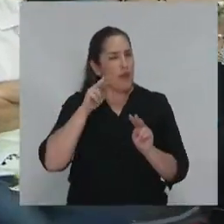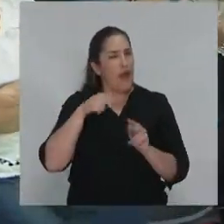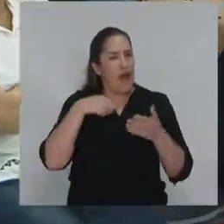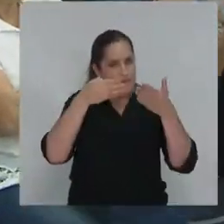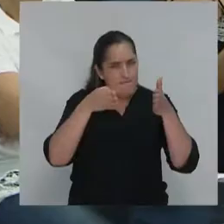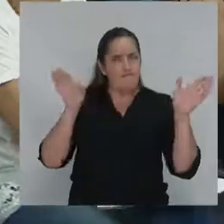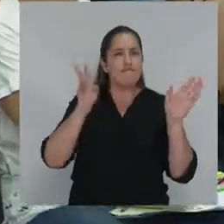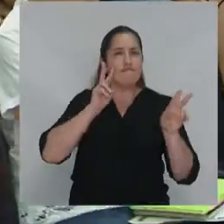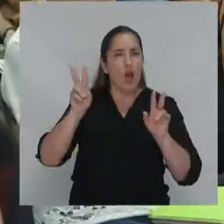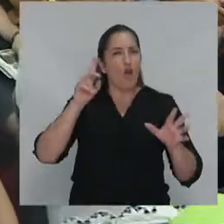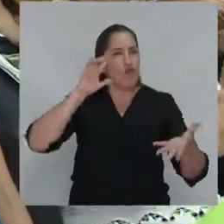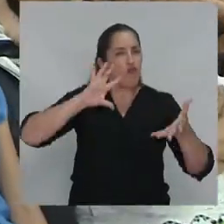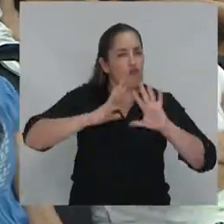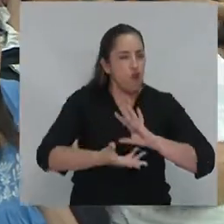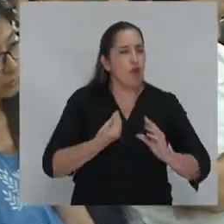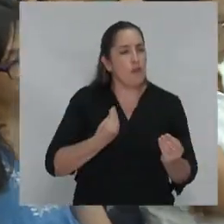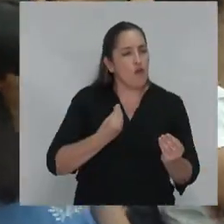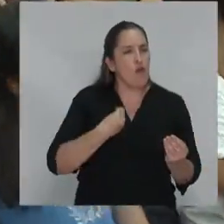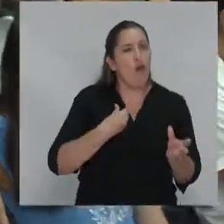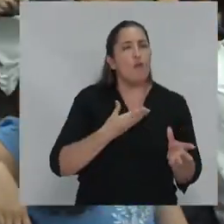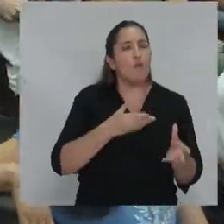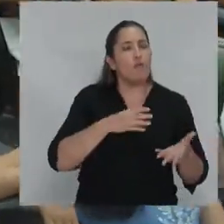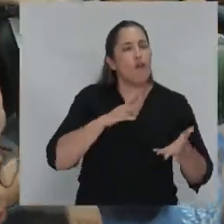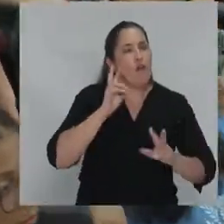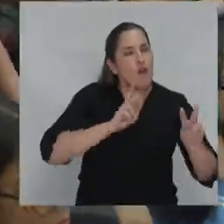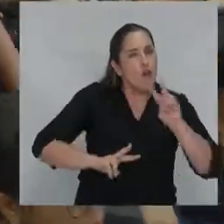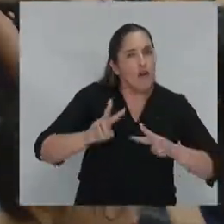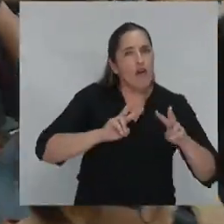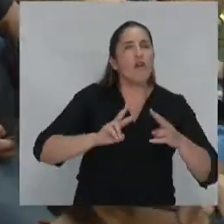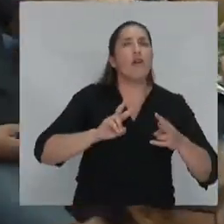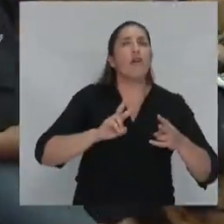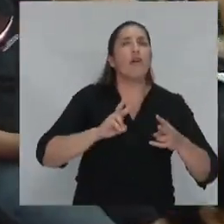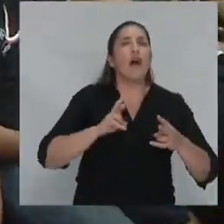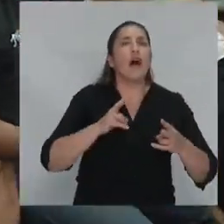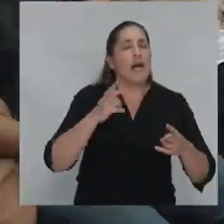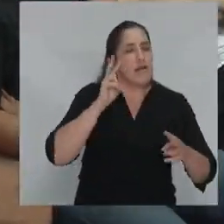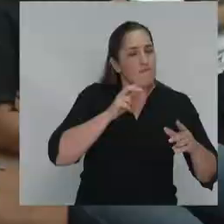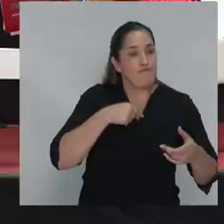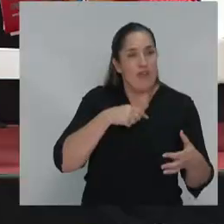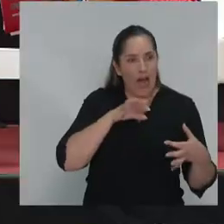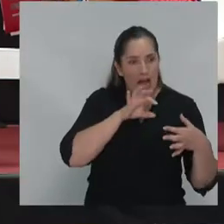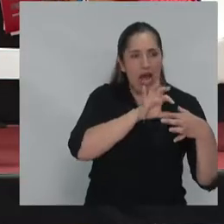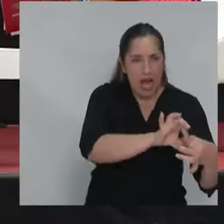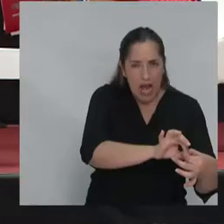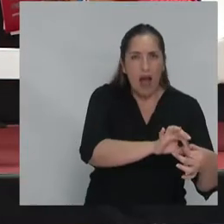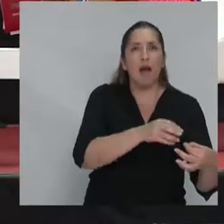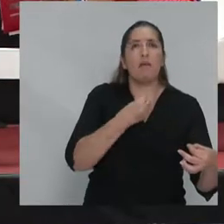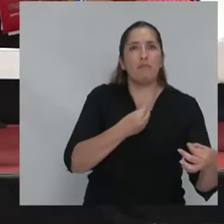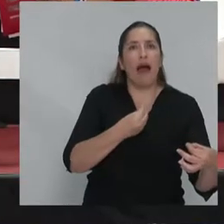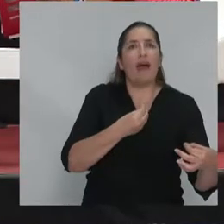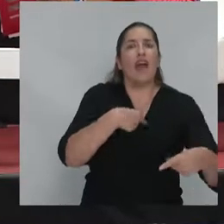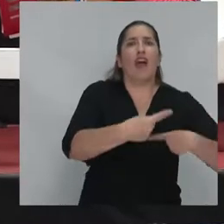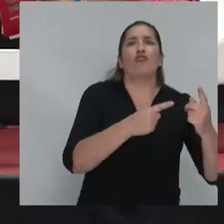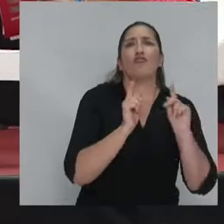articularlas en un lenguaje que va realmente permitir una extensión de la